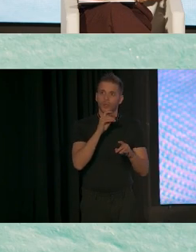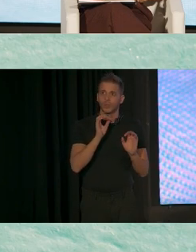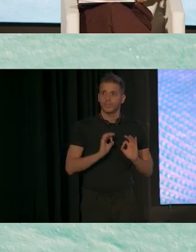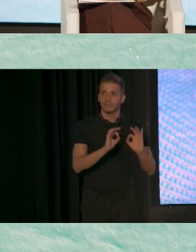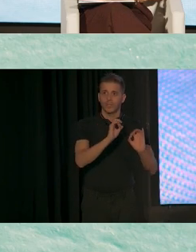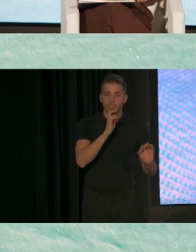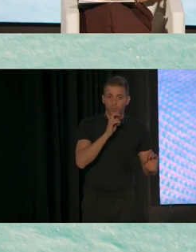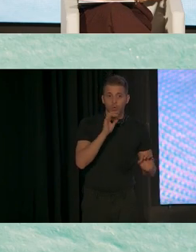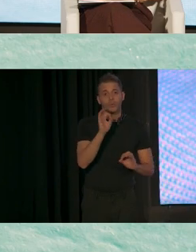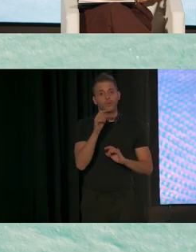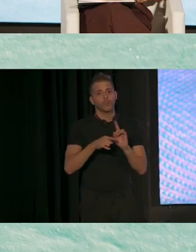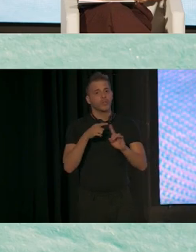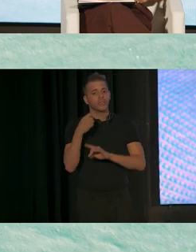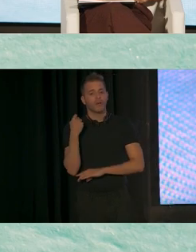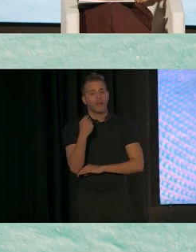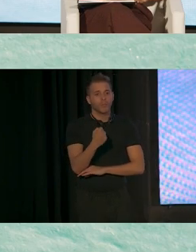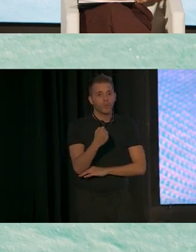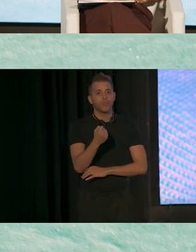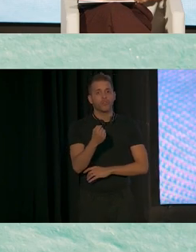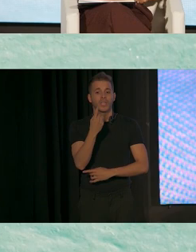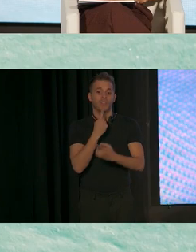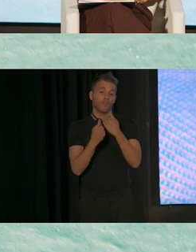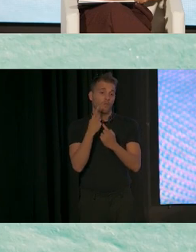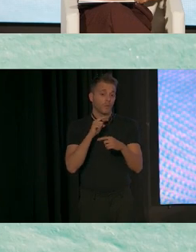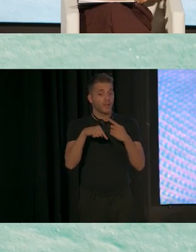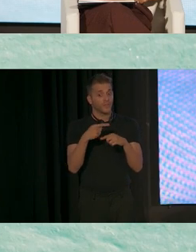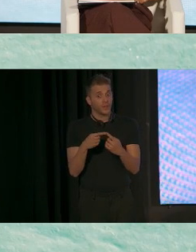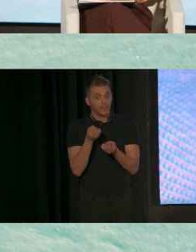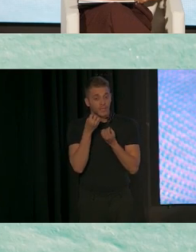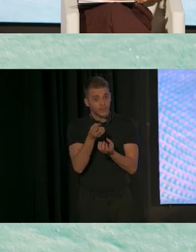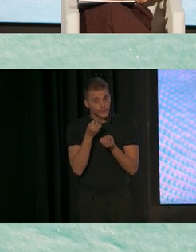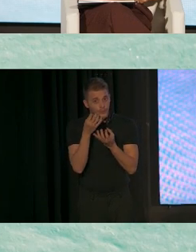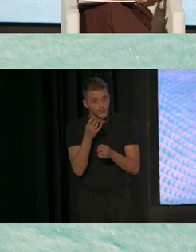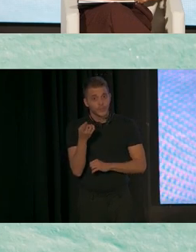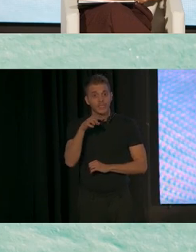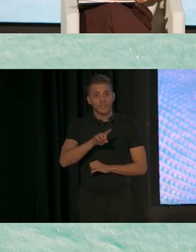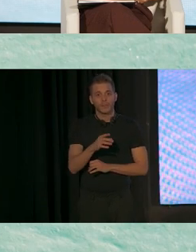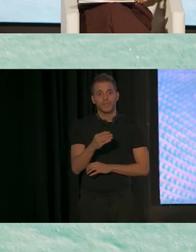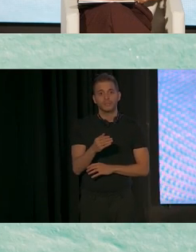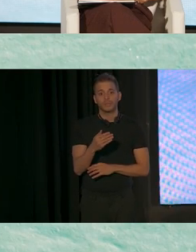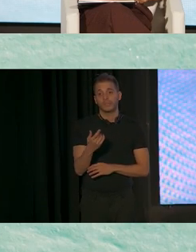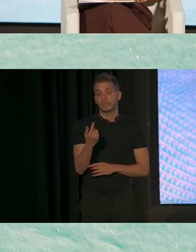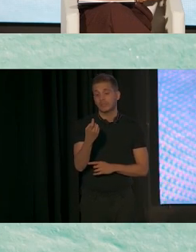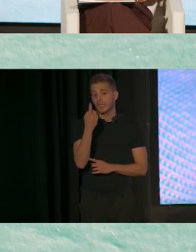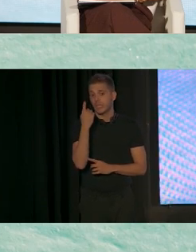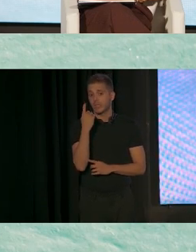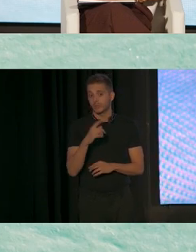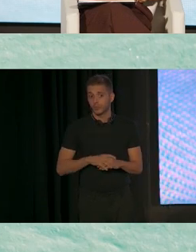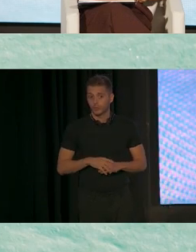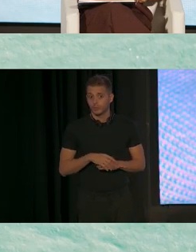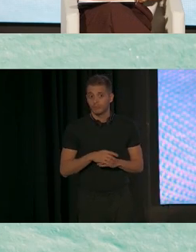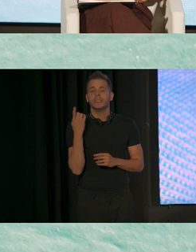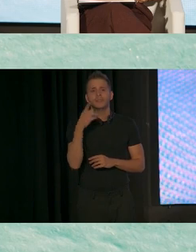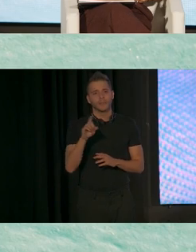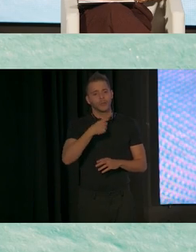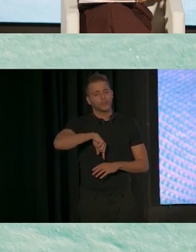informar y apoyar a las familias y los estudiantes en la vida. Y tenemos un equipo